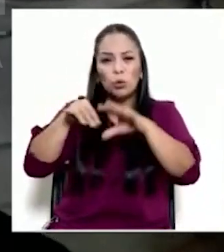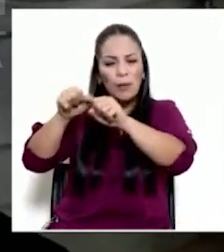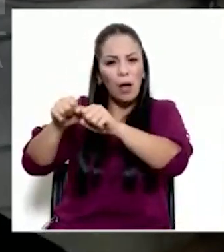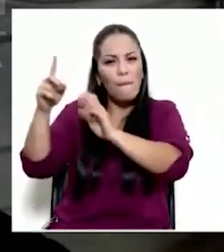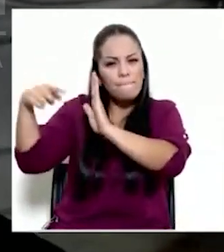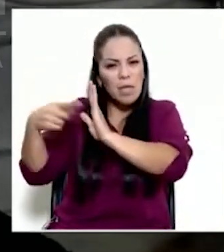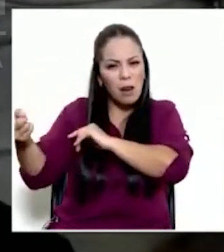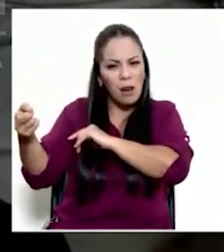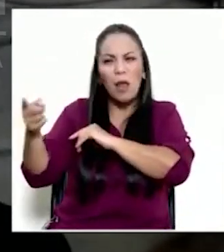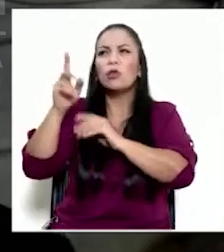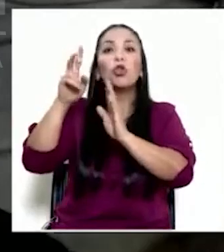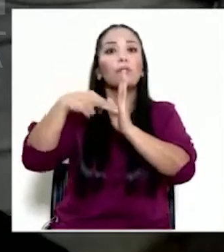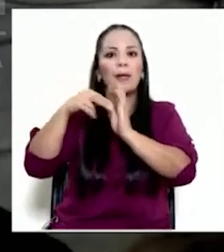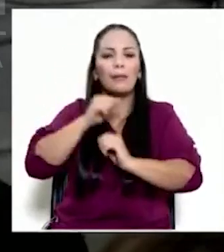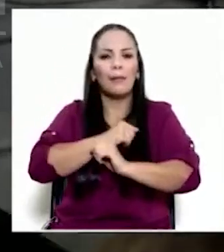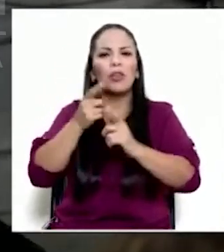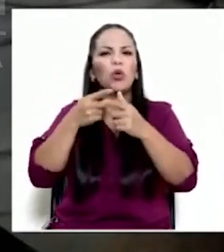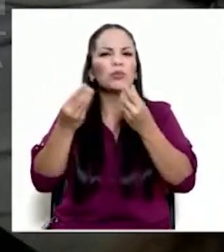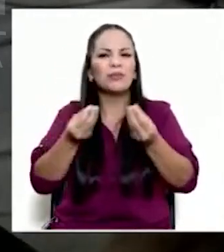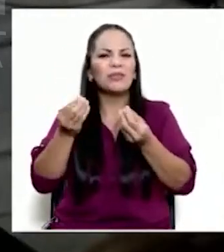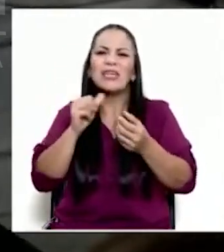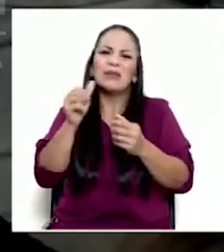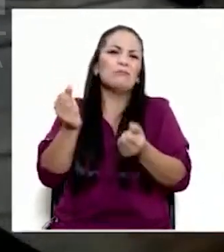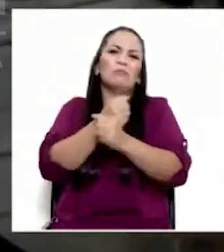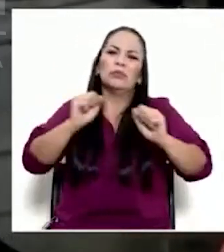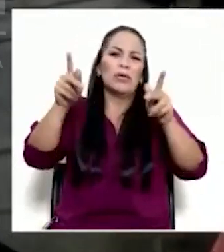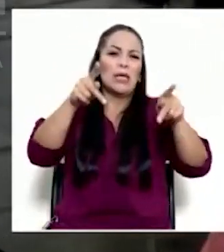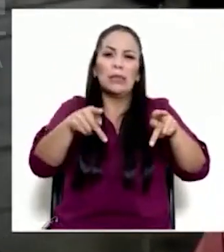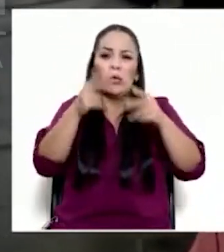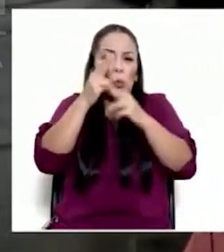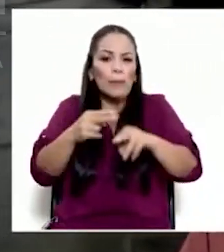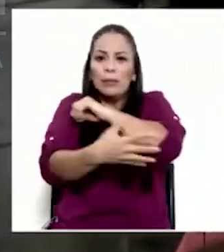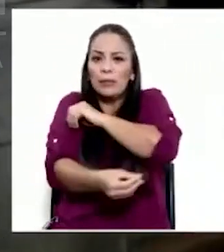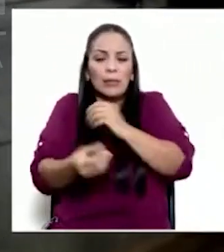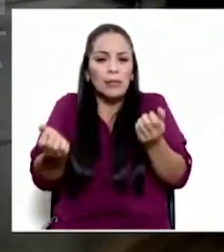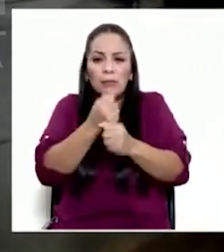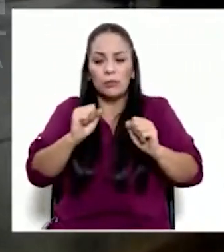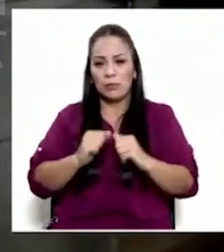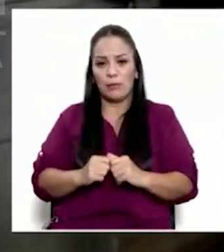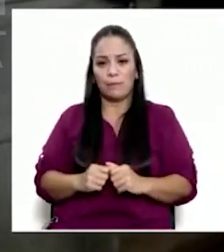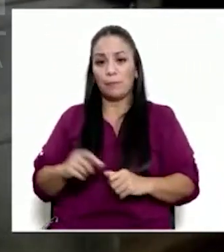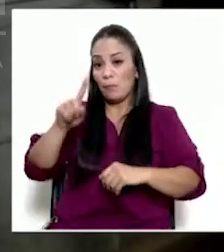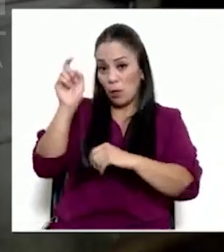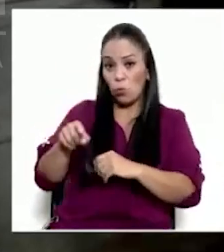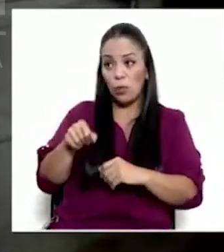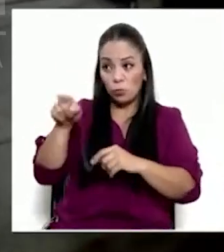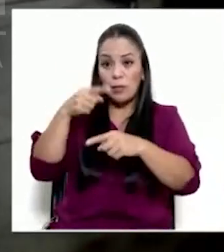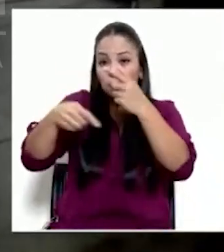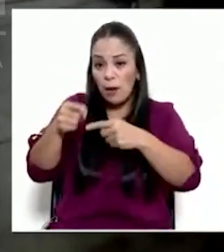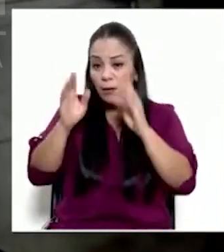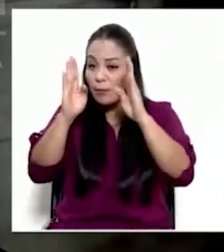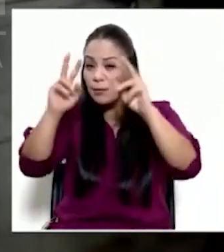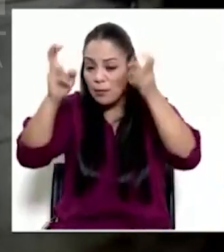mismo kilo de cebolla, esto es insoportable para la gente más humilde. Se le va a entrar al tema de forma